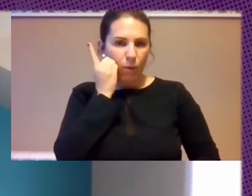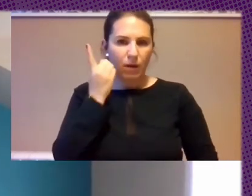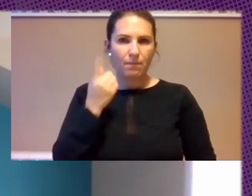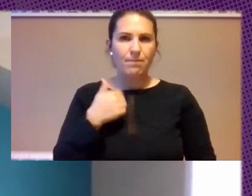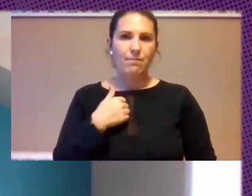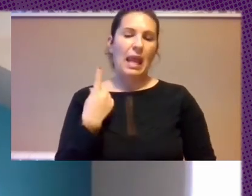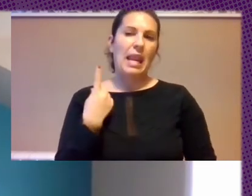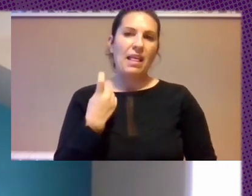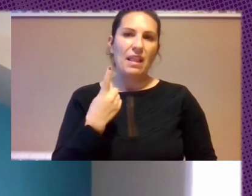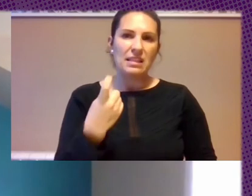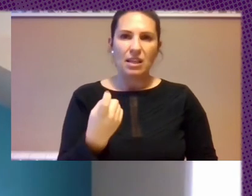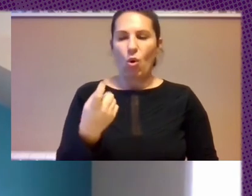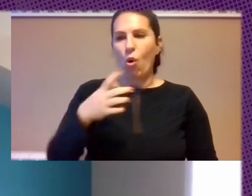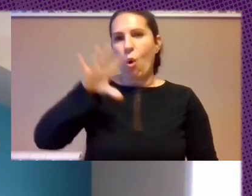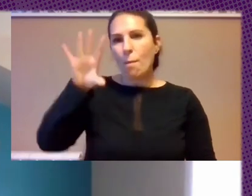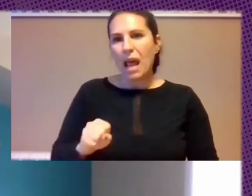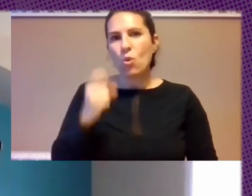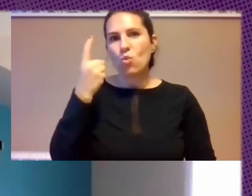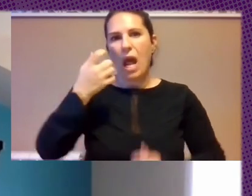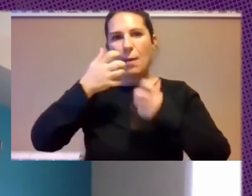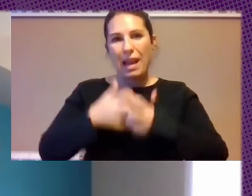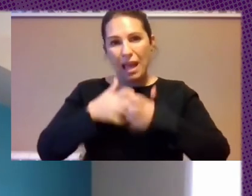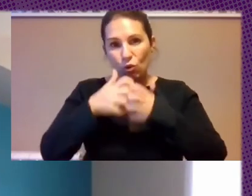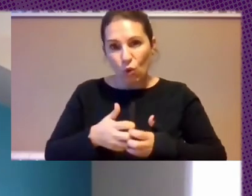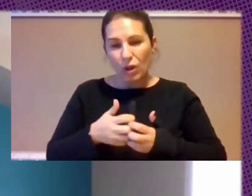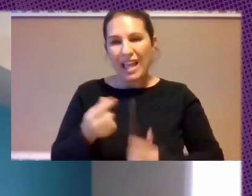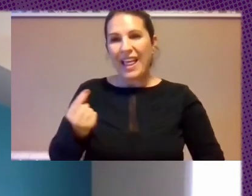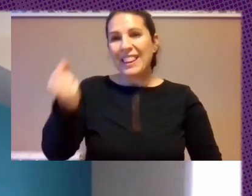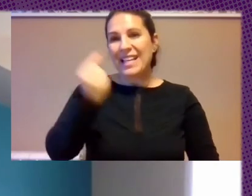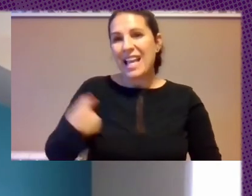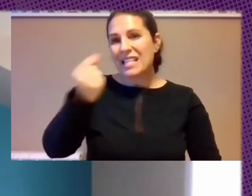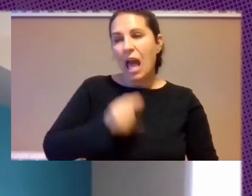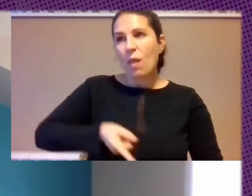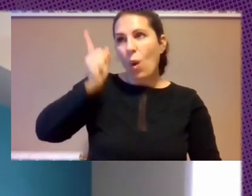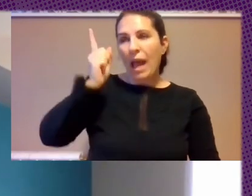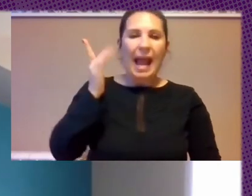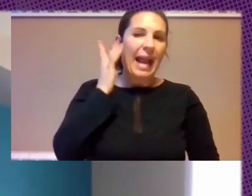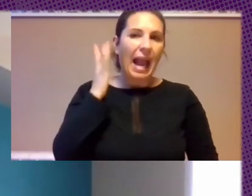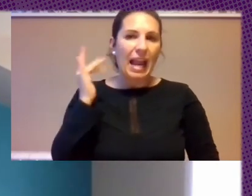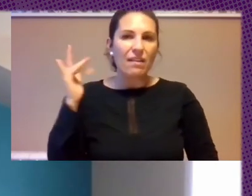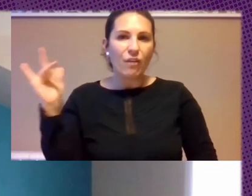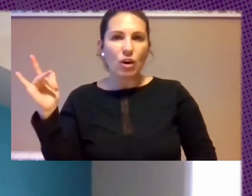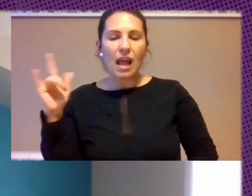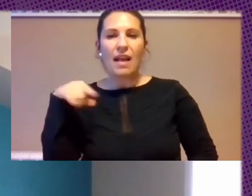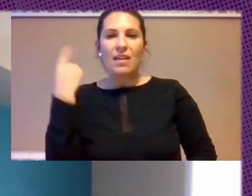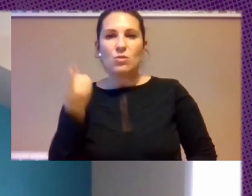Comprar Un Dispositivo Diseñado En California Y Assemblado En China